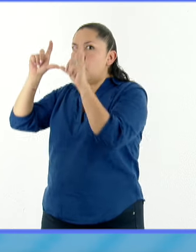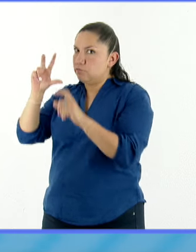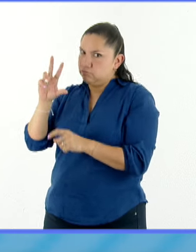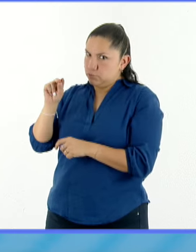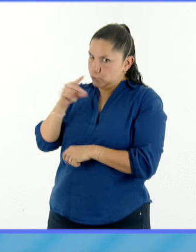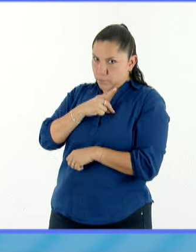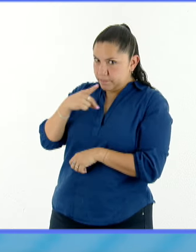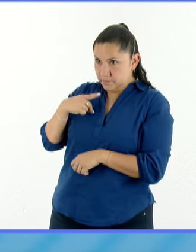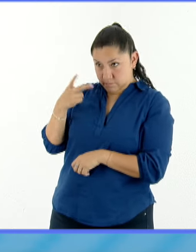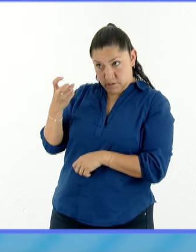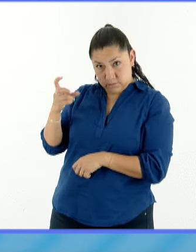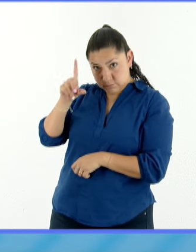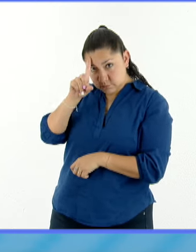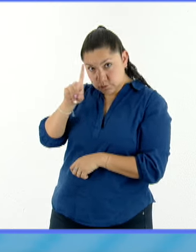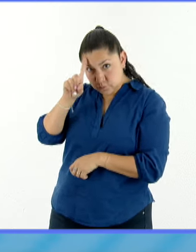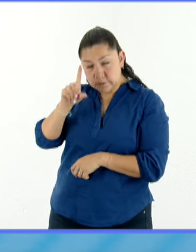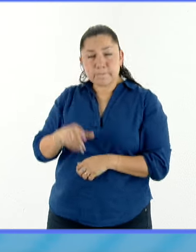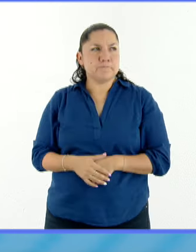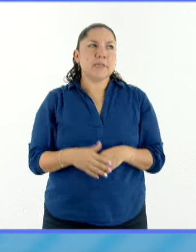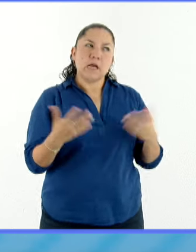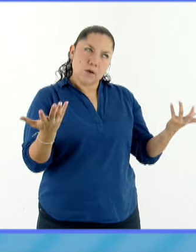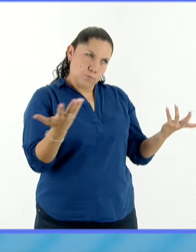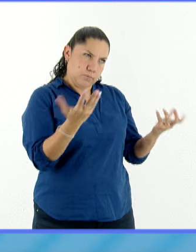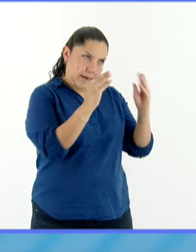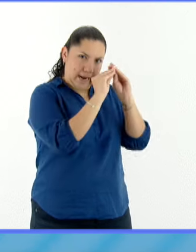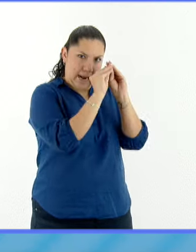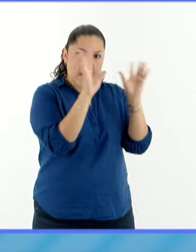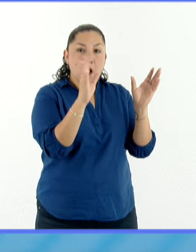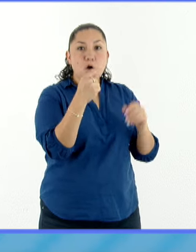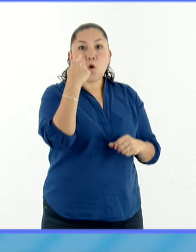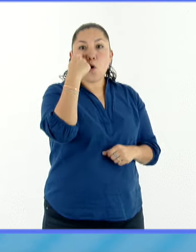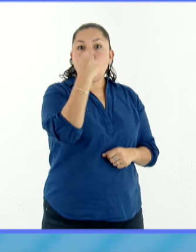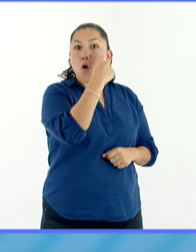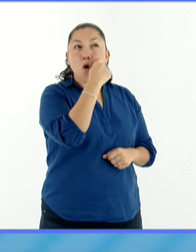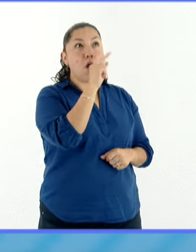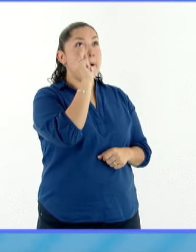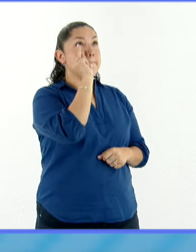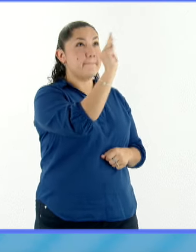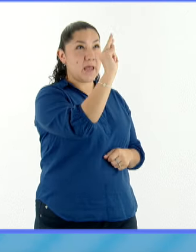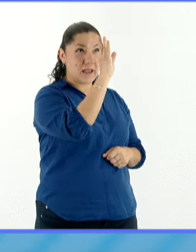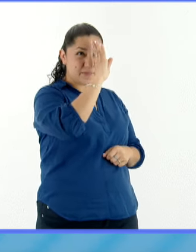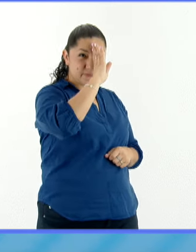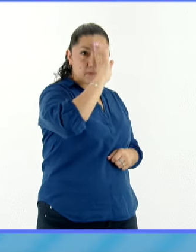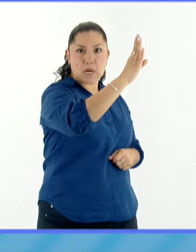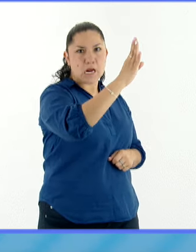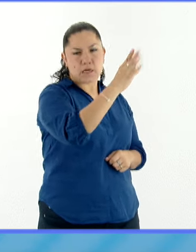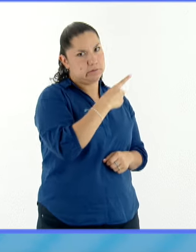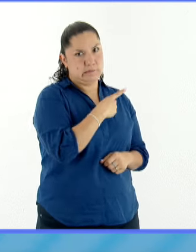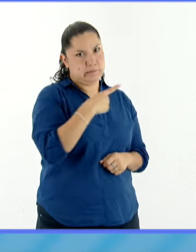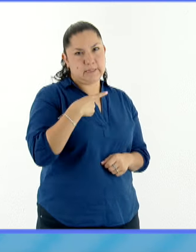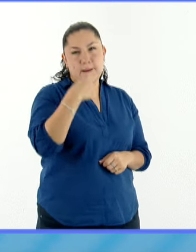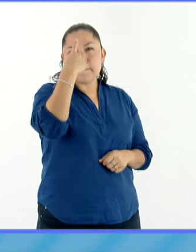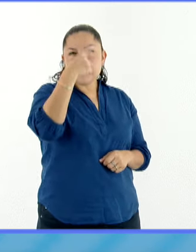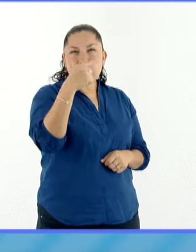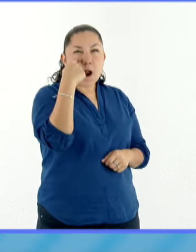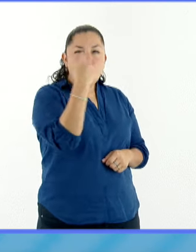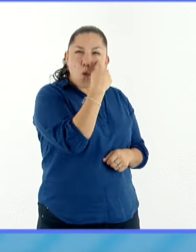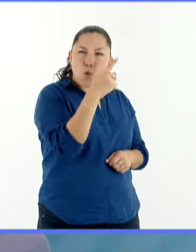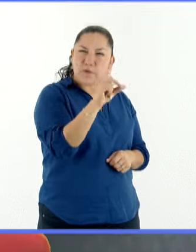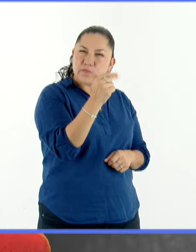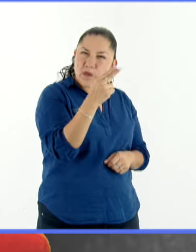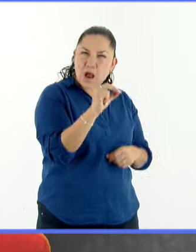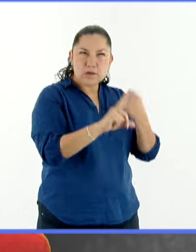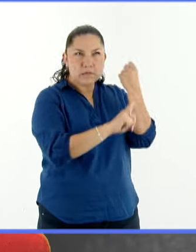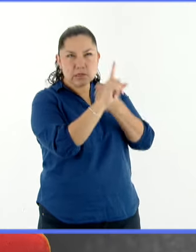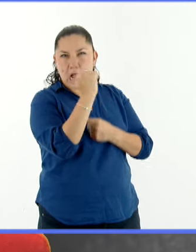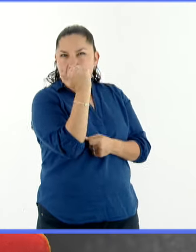Sí, bueno, no podemos observarlo directamente para evitar este daño a los ojos, pero